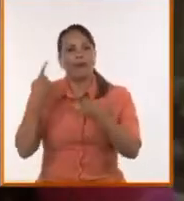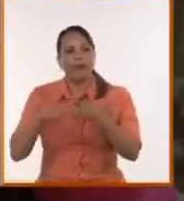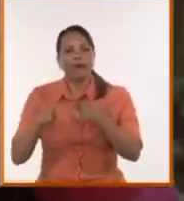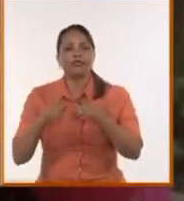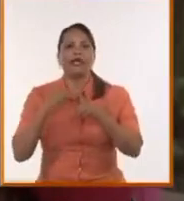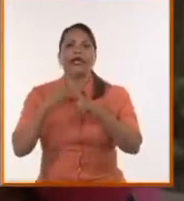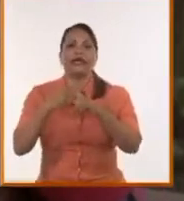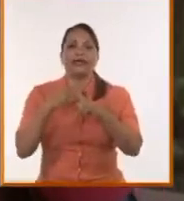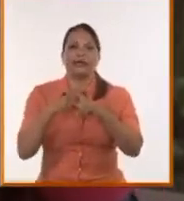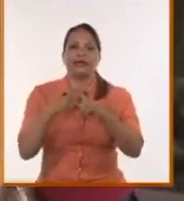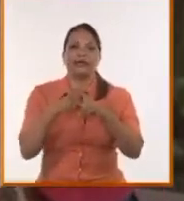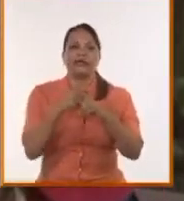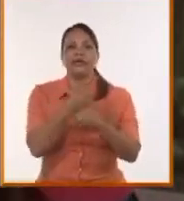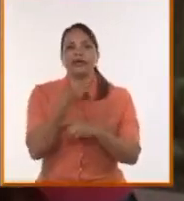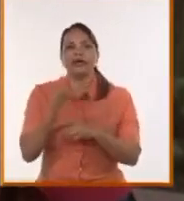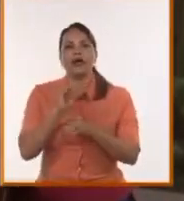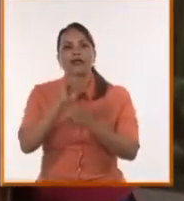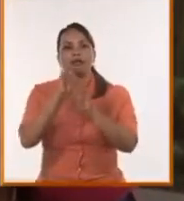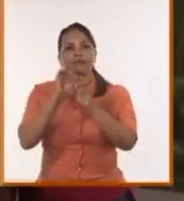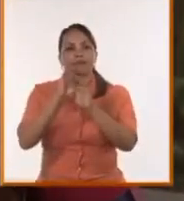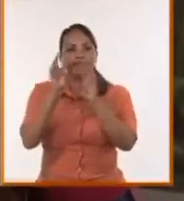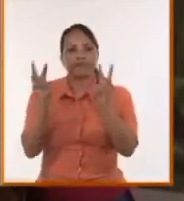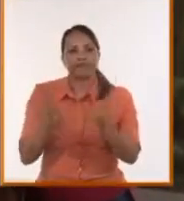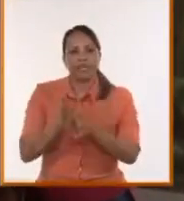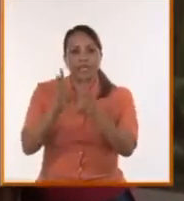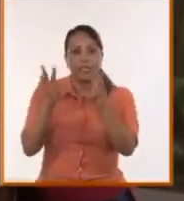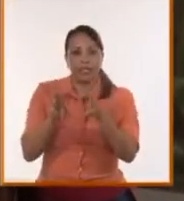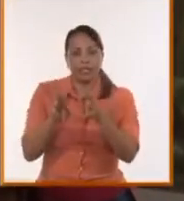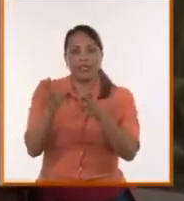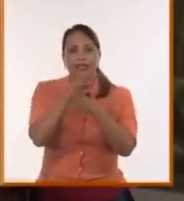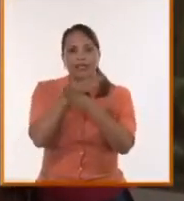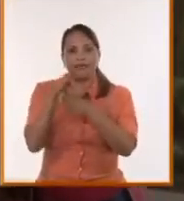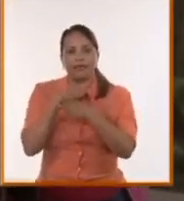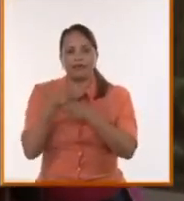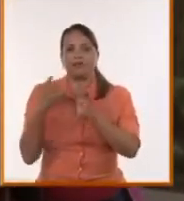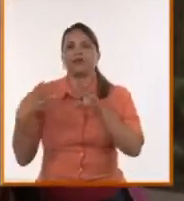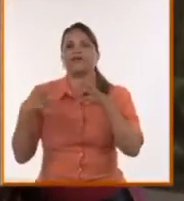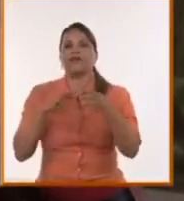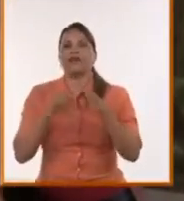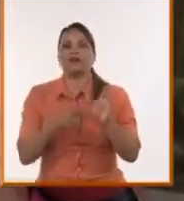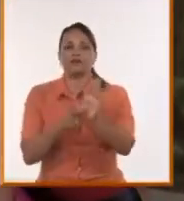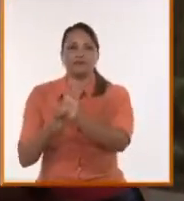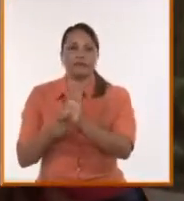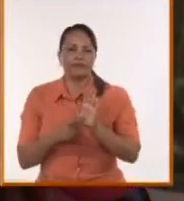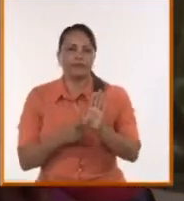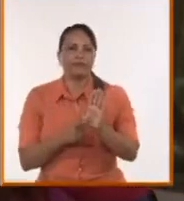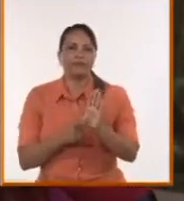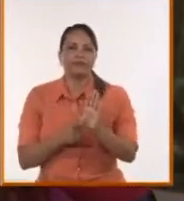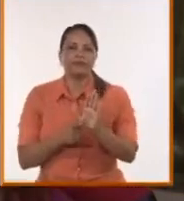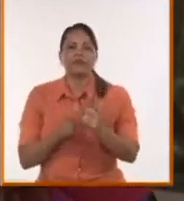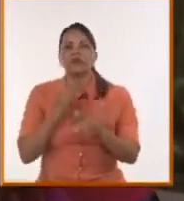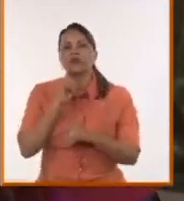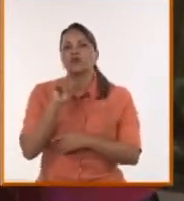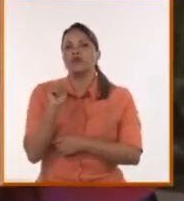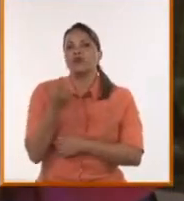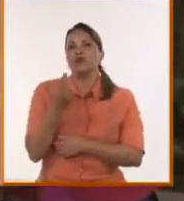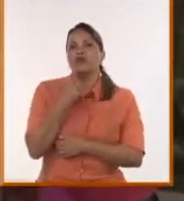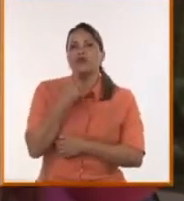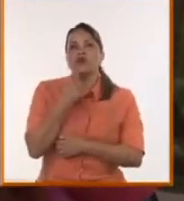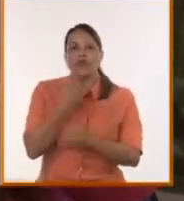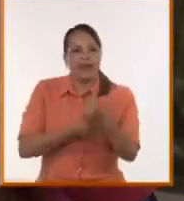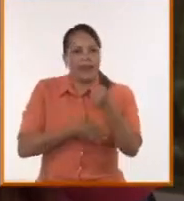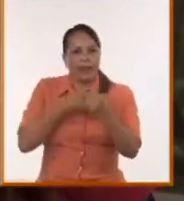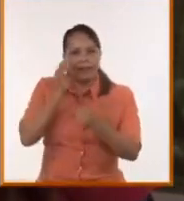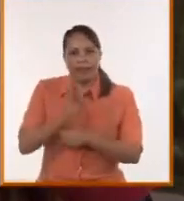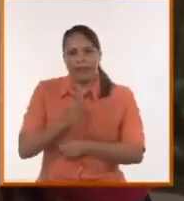en cada autopista de la información tiene unas particularidades que no solamente van del hecho como tal de